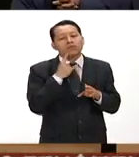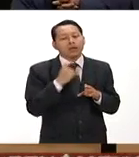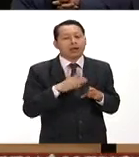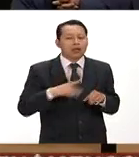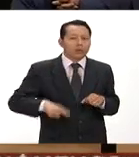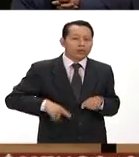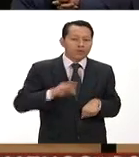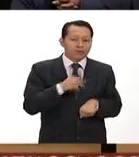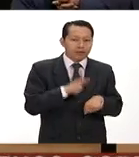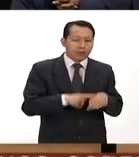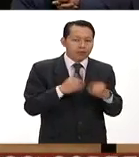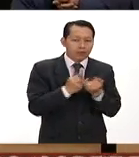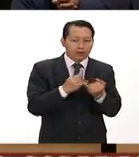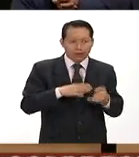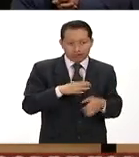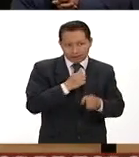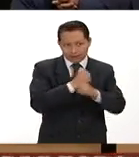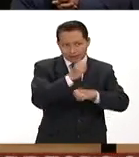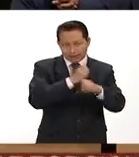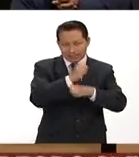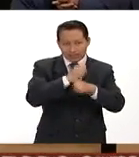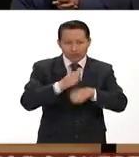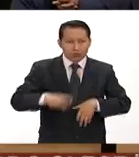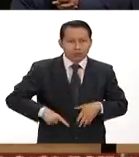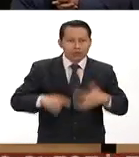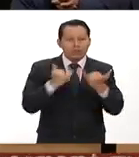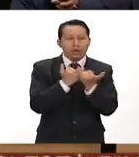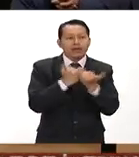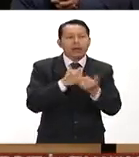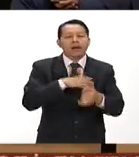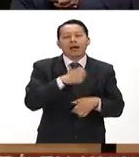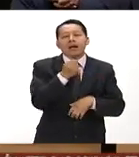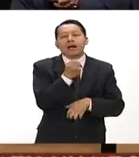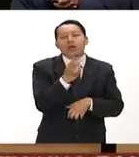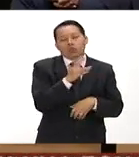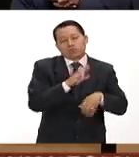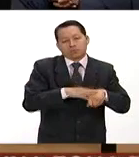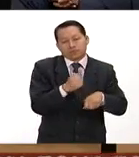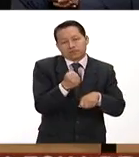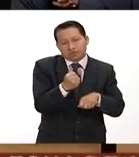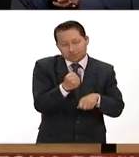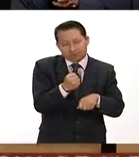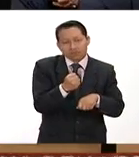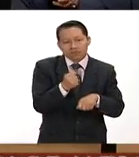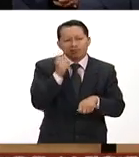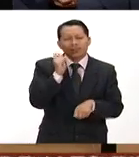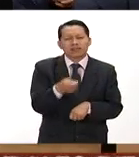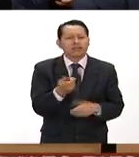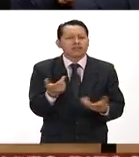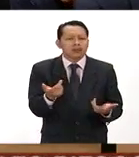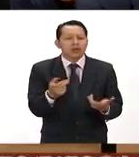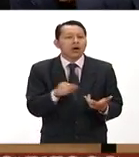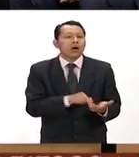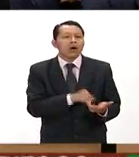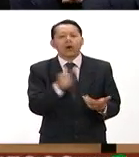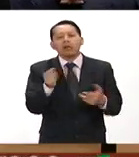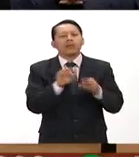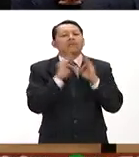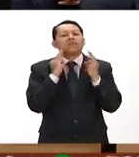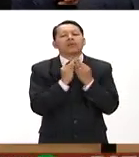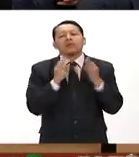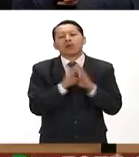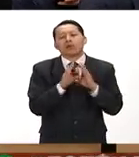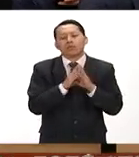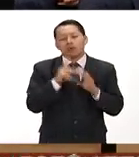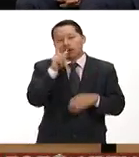gobierno federal o los gobiernos de los estados unos más que otros hay que decirlo no habrá otra manera más que las